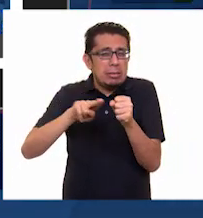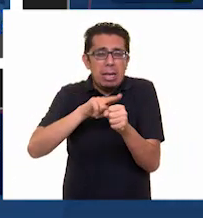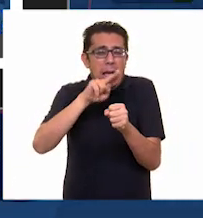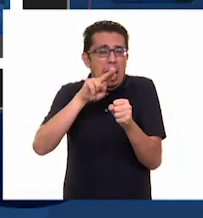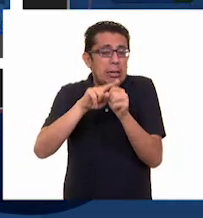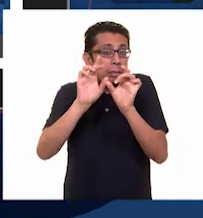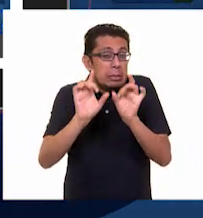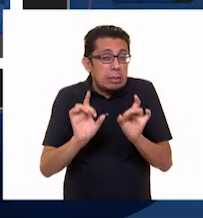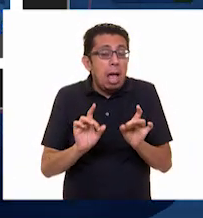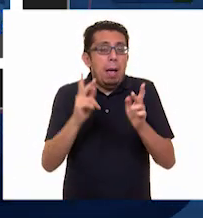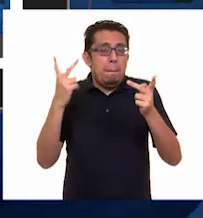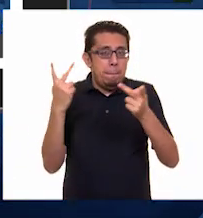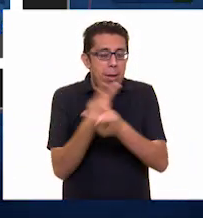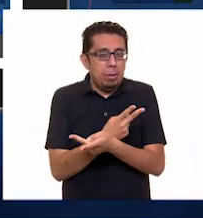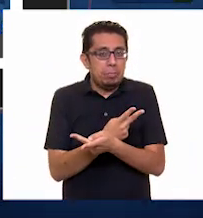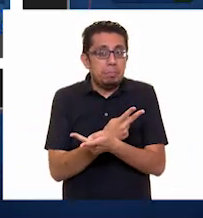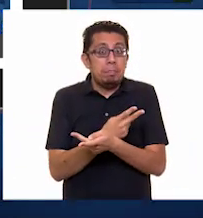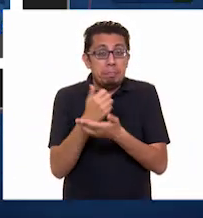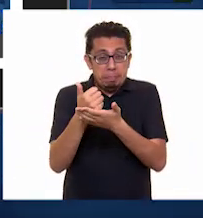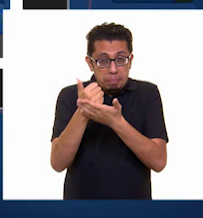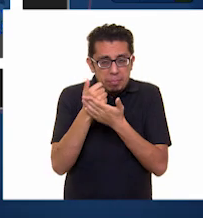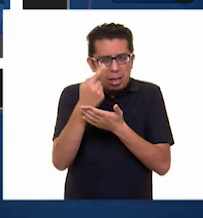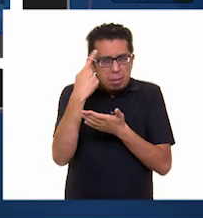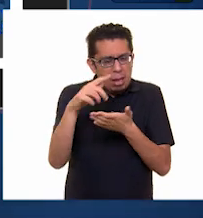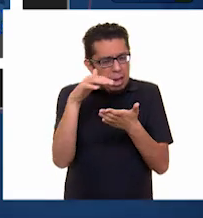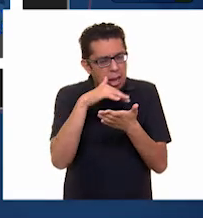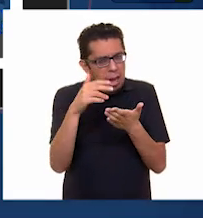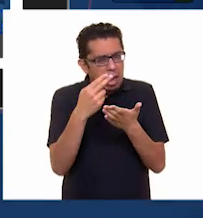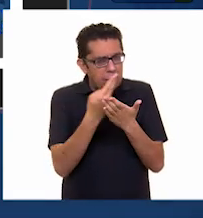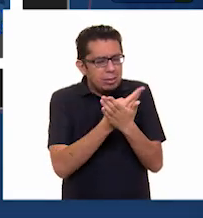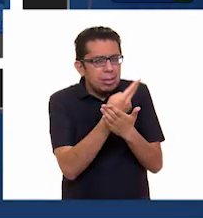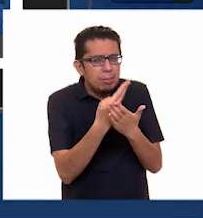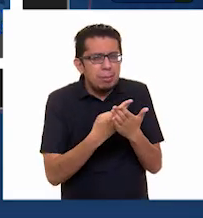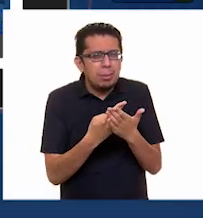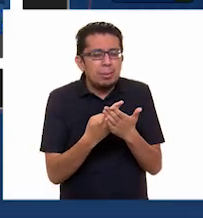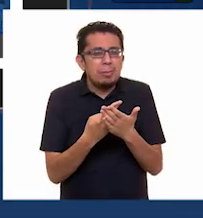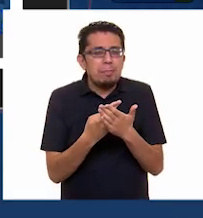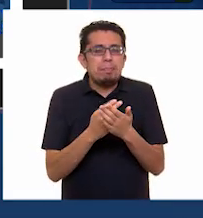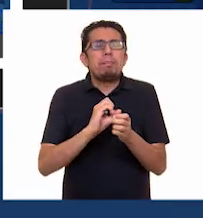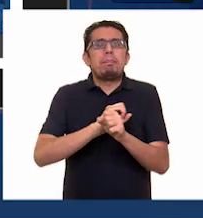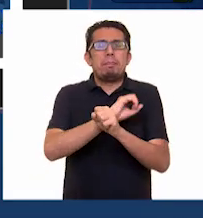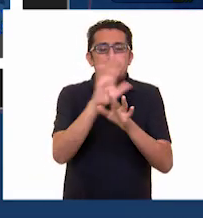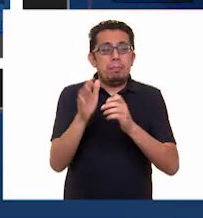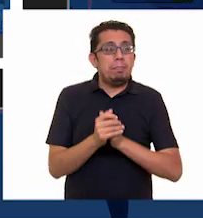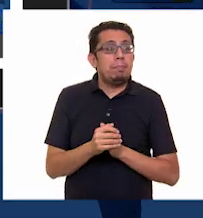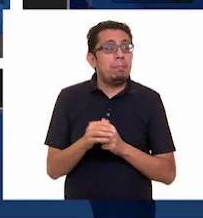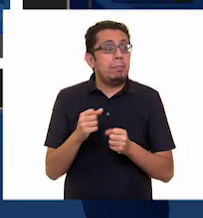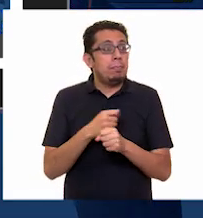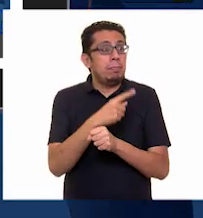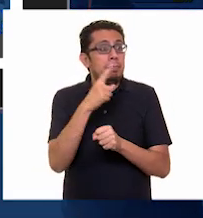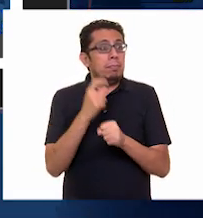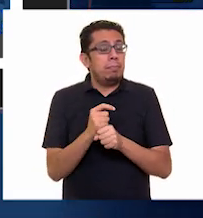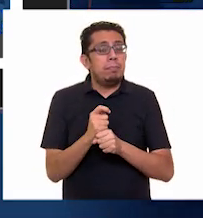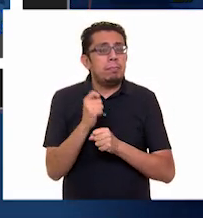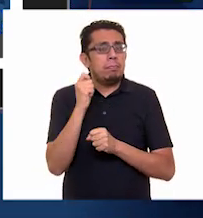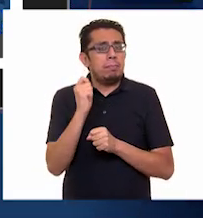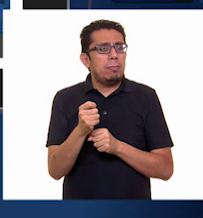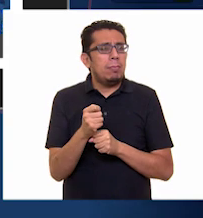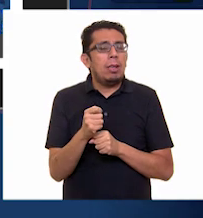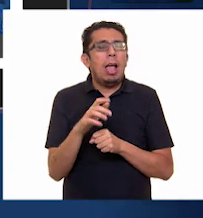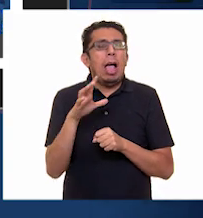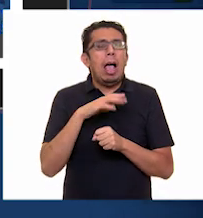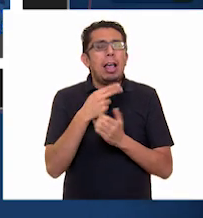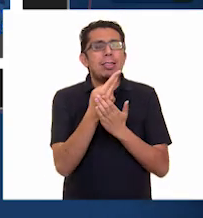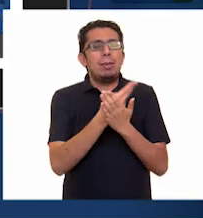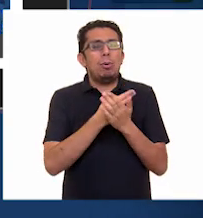¿nos puedes ayudar, por favor, a interpretar la simbología? Claro que sí, maestra. El primero que tenemos es el símbolo de la nube.